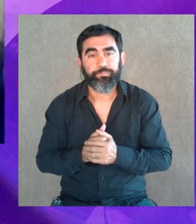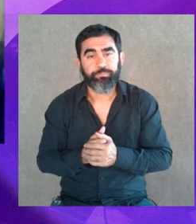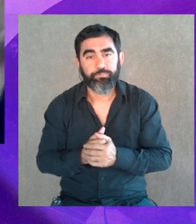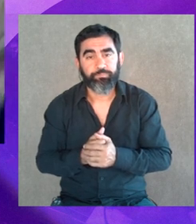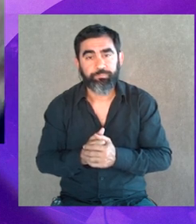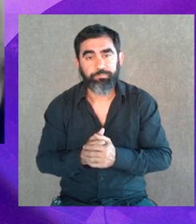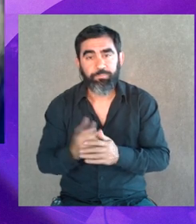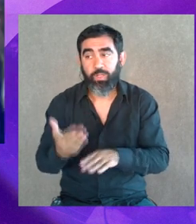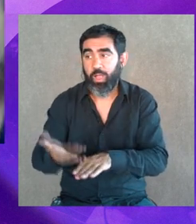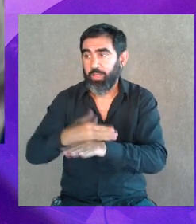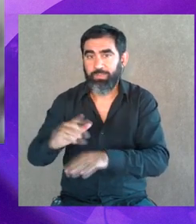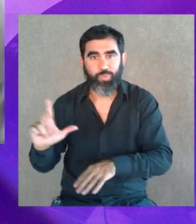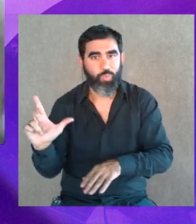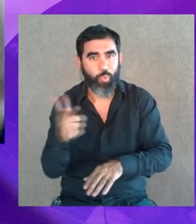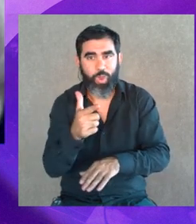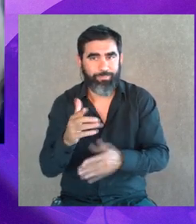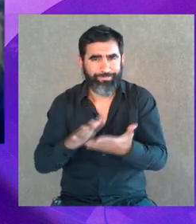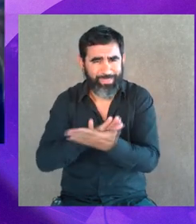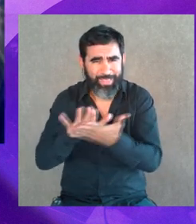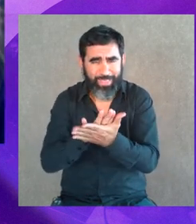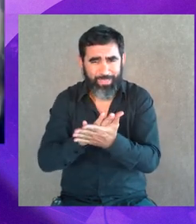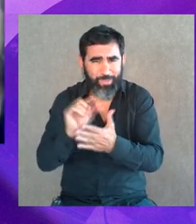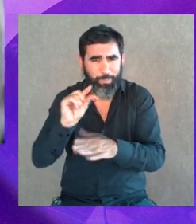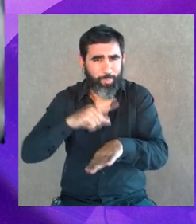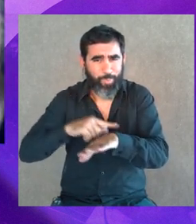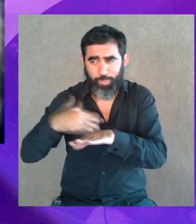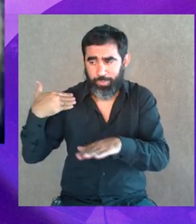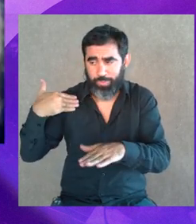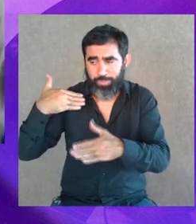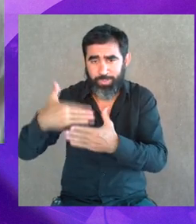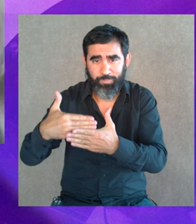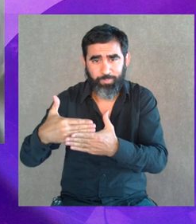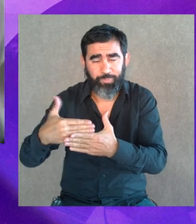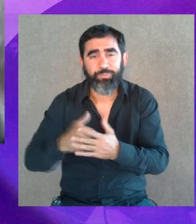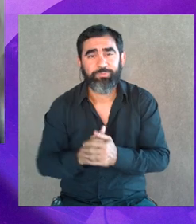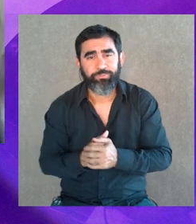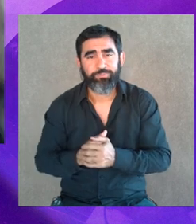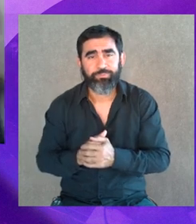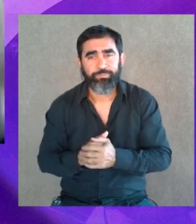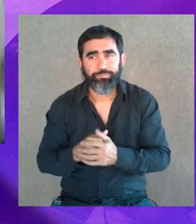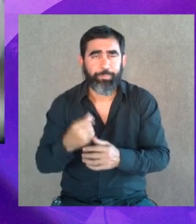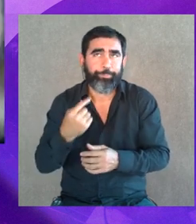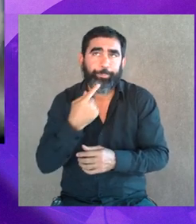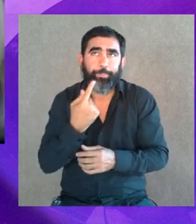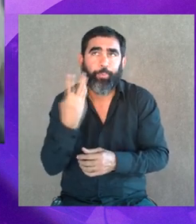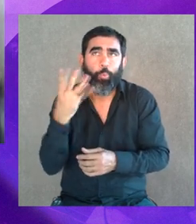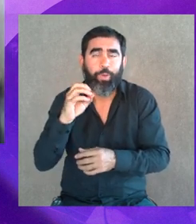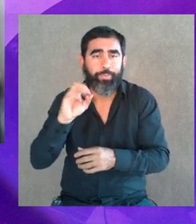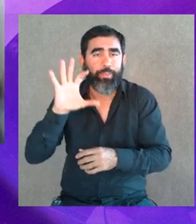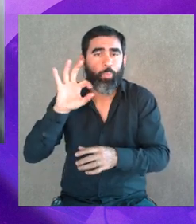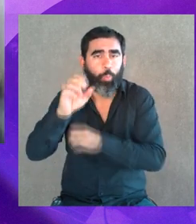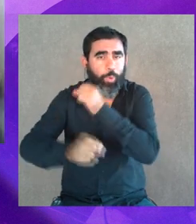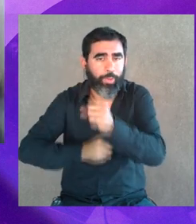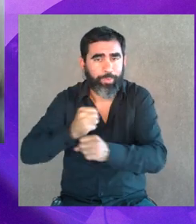Esto no existía hace poquito, para la historia, hace minutos, ¿no? 40 años,